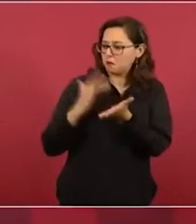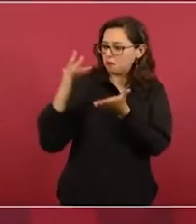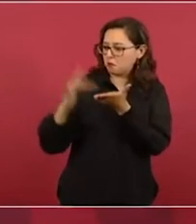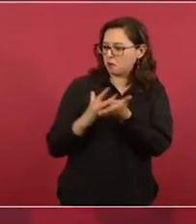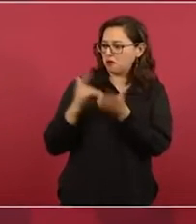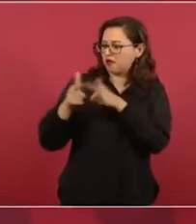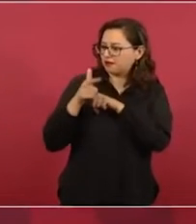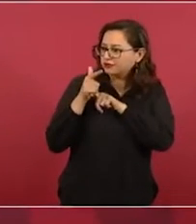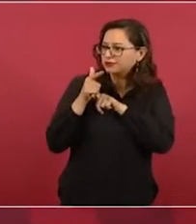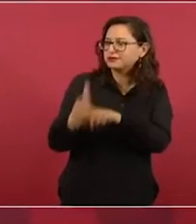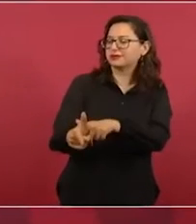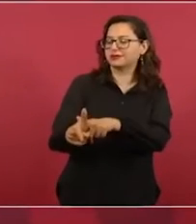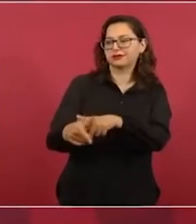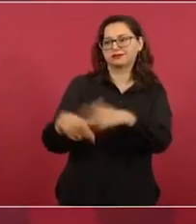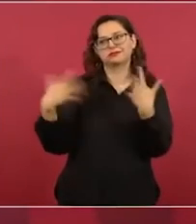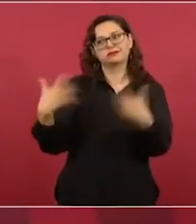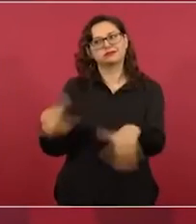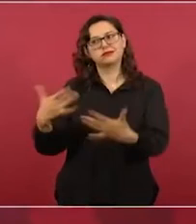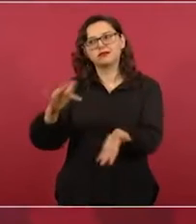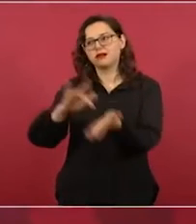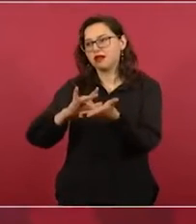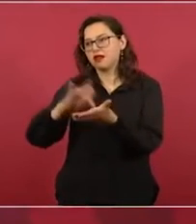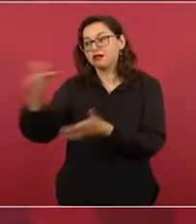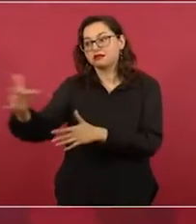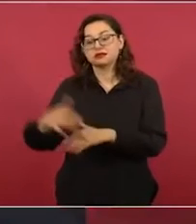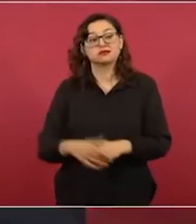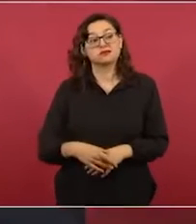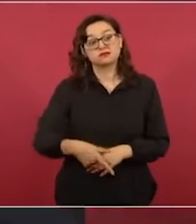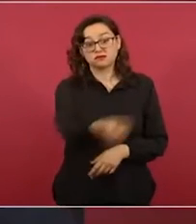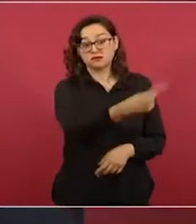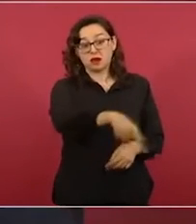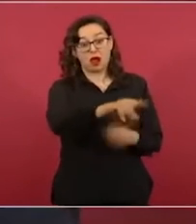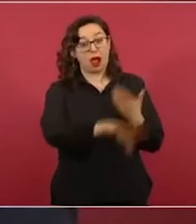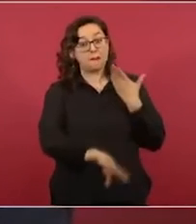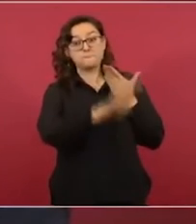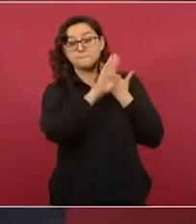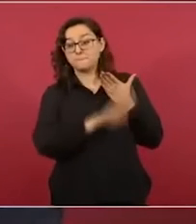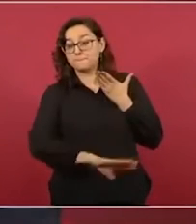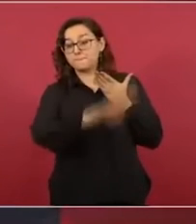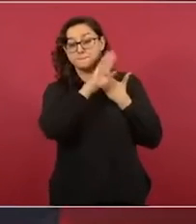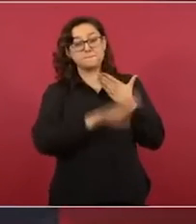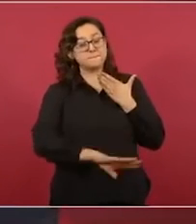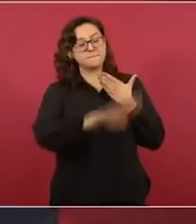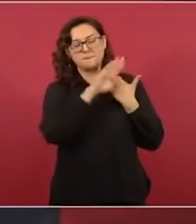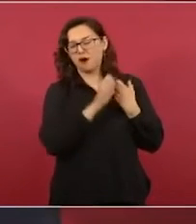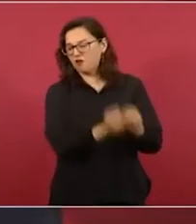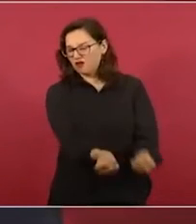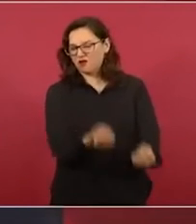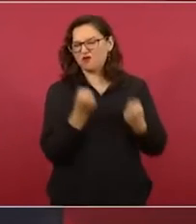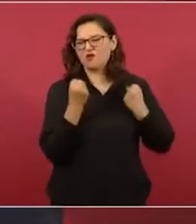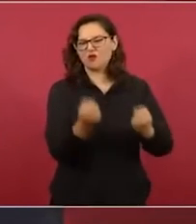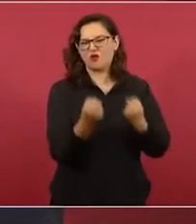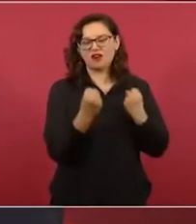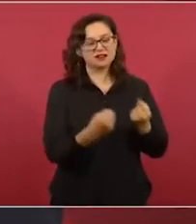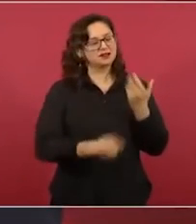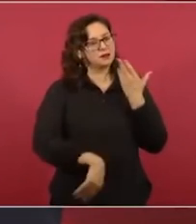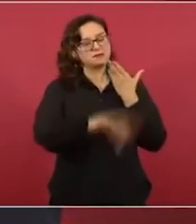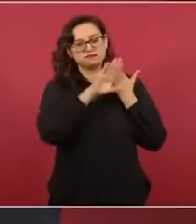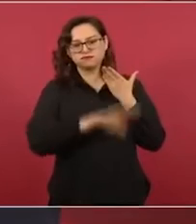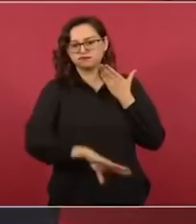nos atacan, se puede probar técnica,